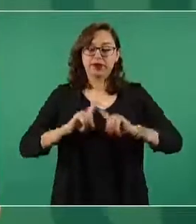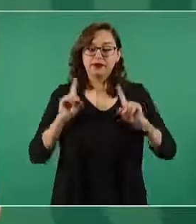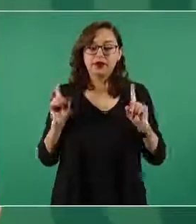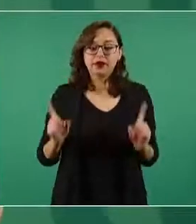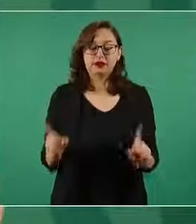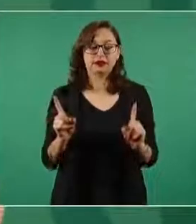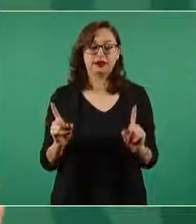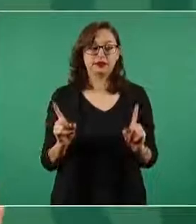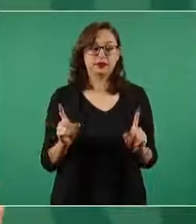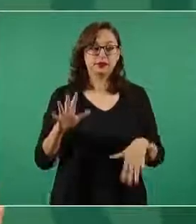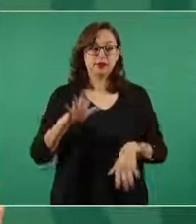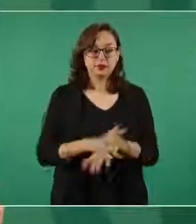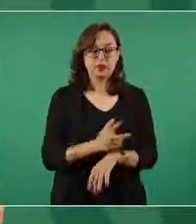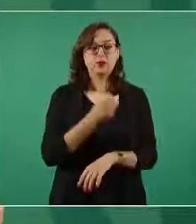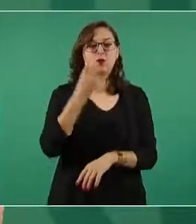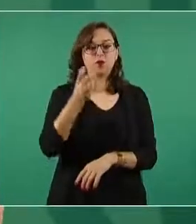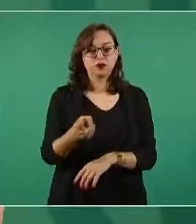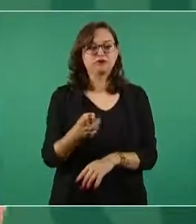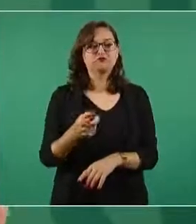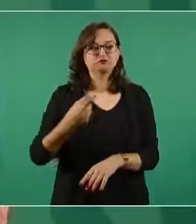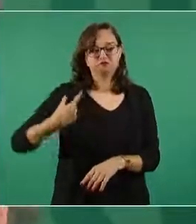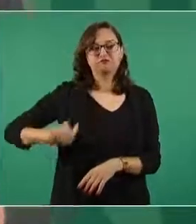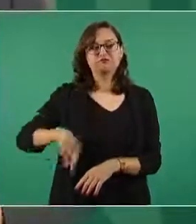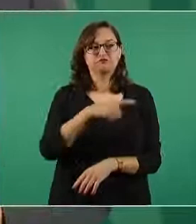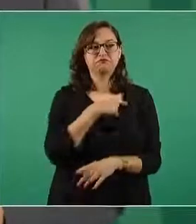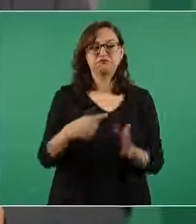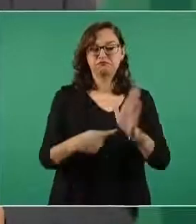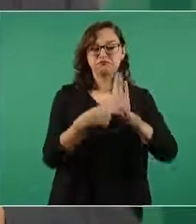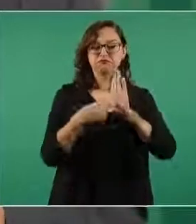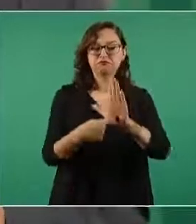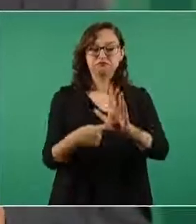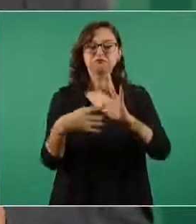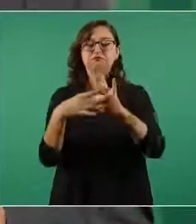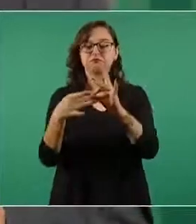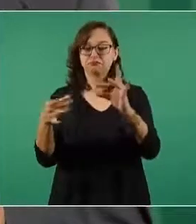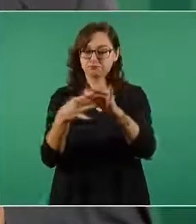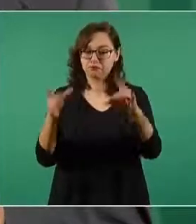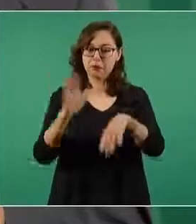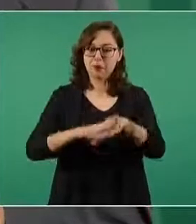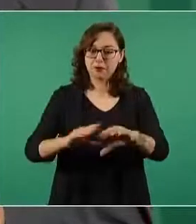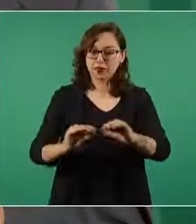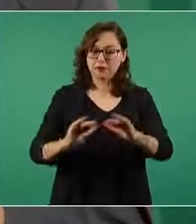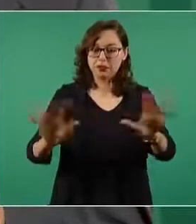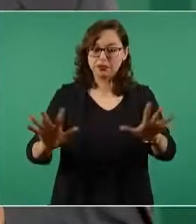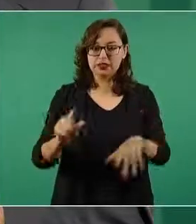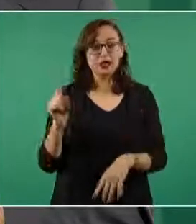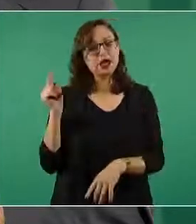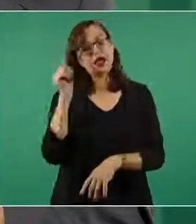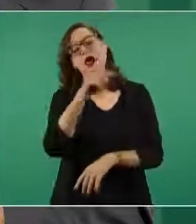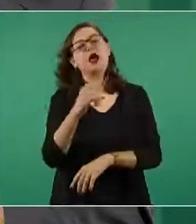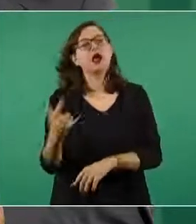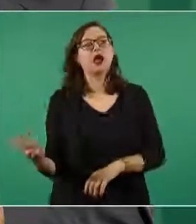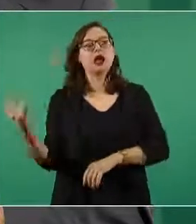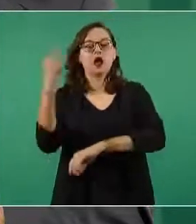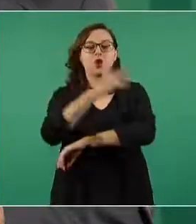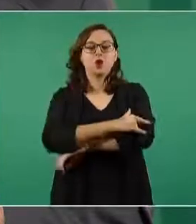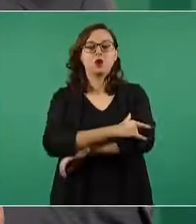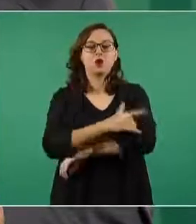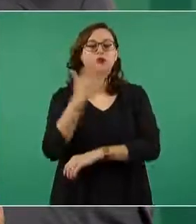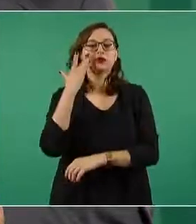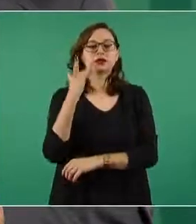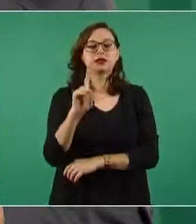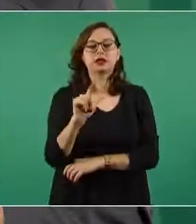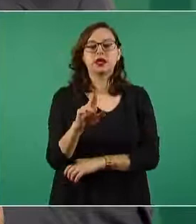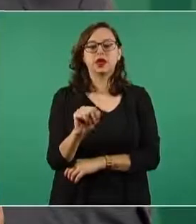quedamos en aclarar lo del aeropuerto de Santa